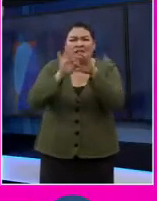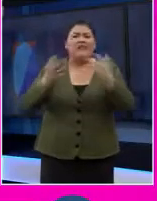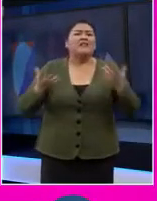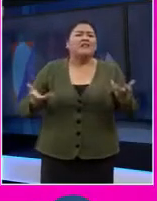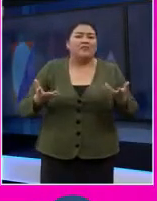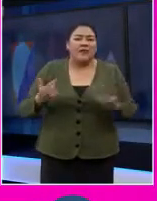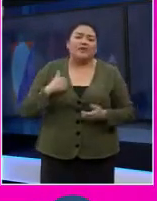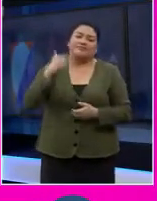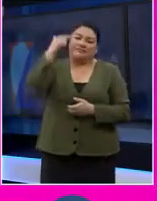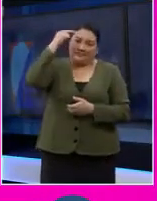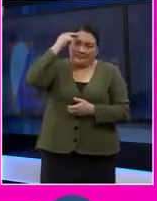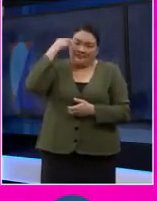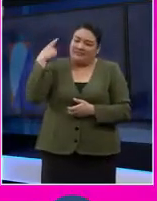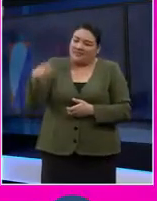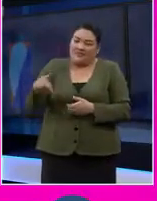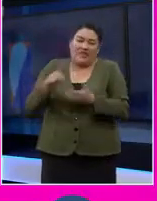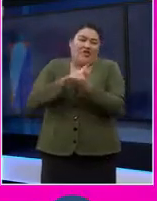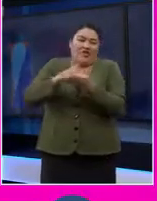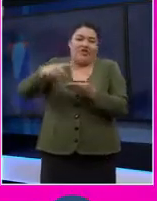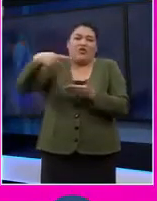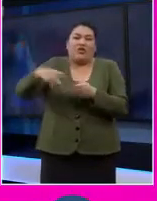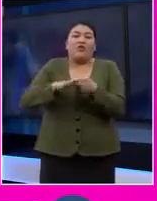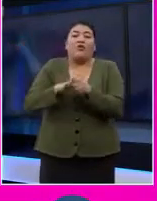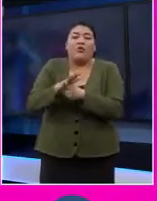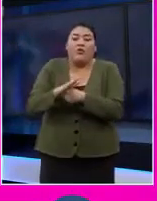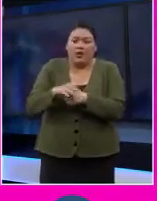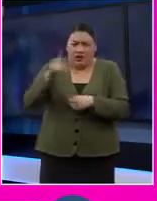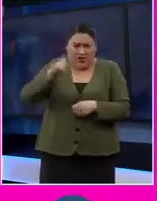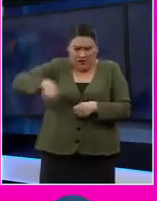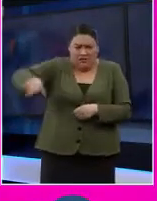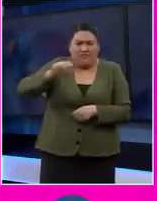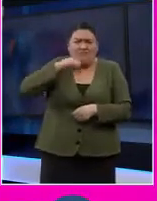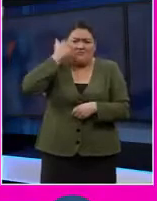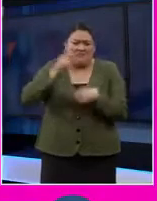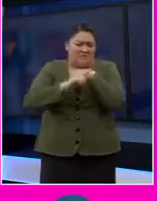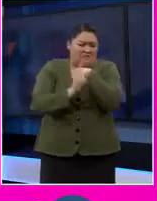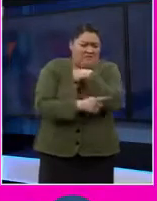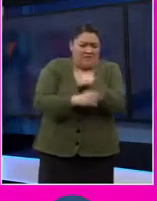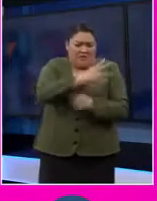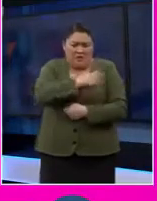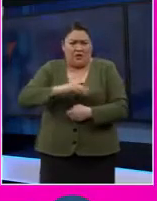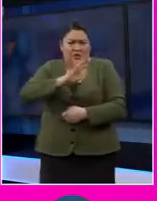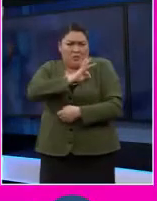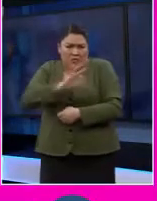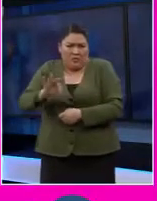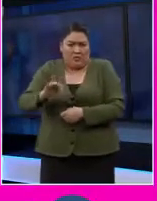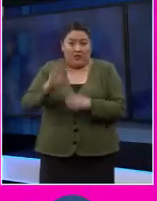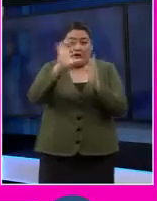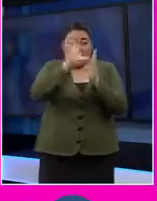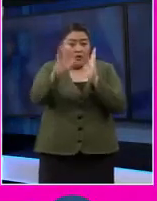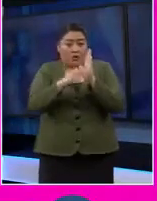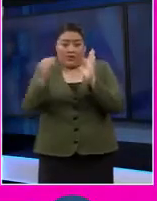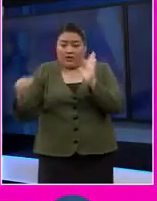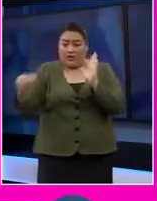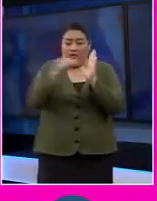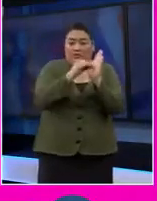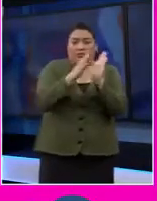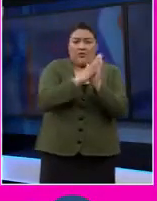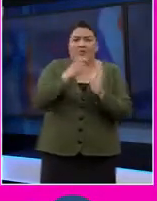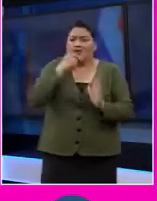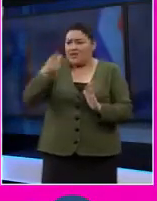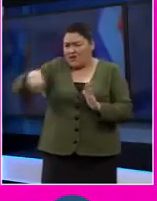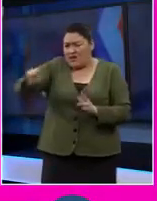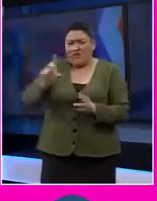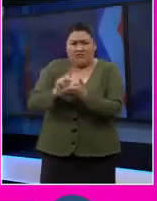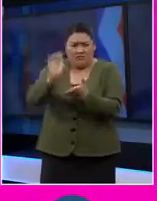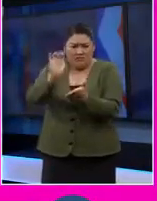derecho que también está totalmente invisibilizado, que son los derechos sexuales y reproductivos. La convención recoge el derecho a tener una vida sexual